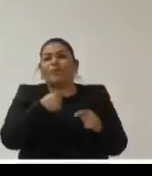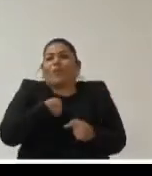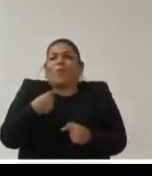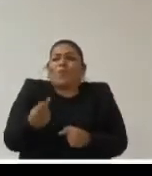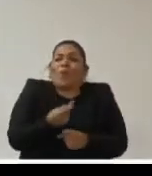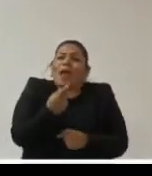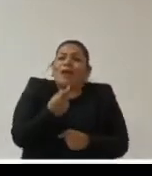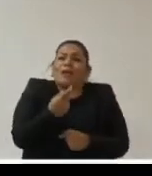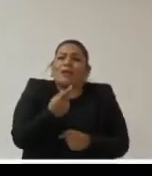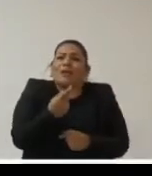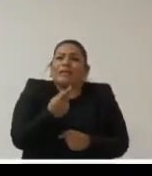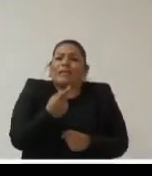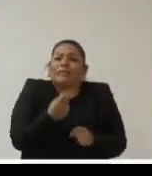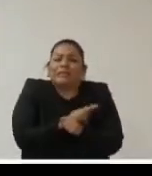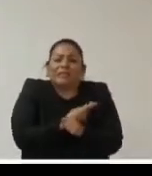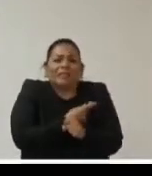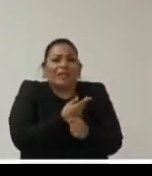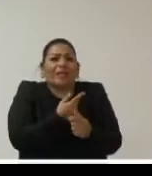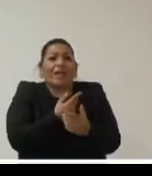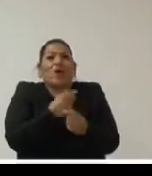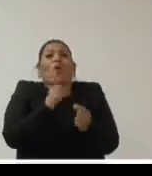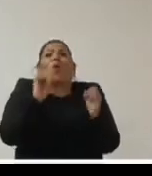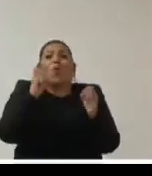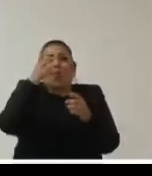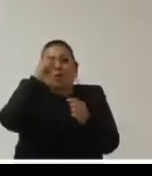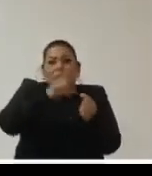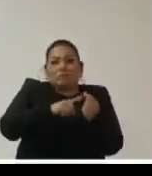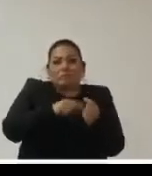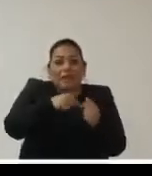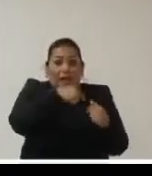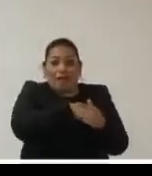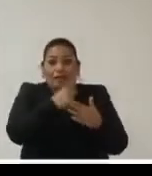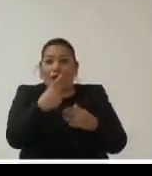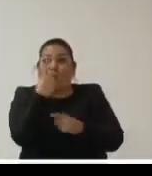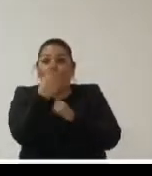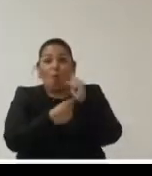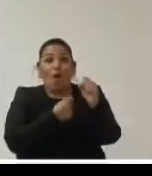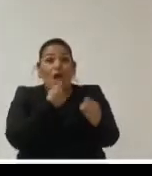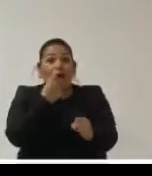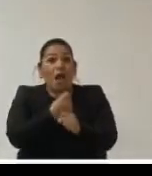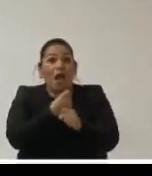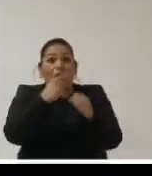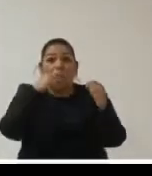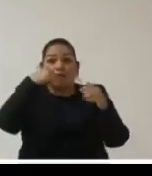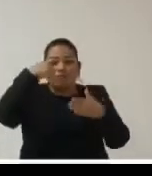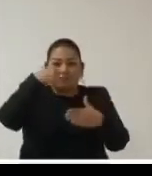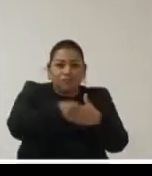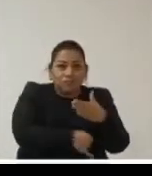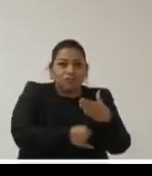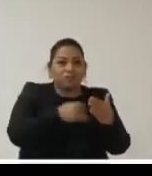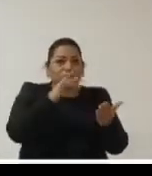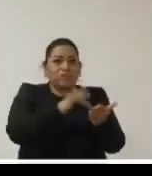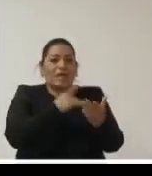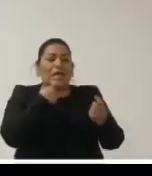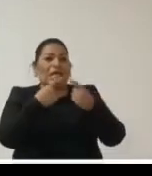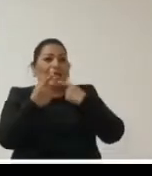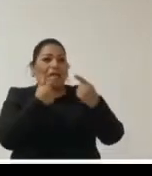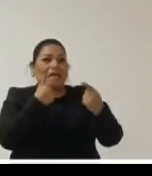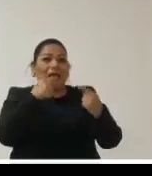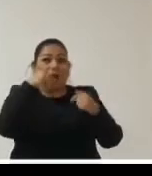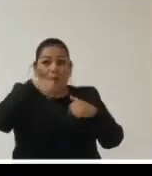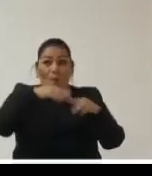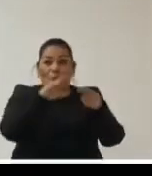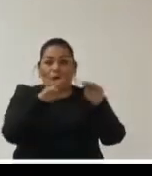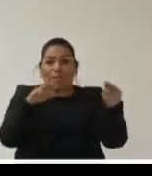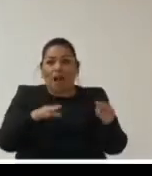que hubiera pasado o quien hubiera pensado que en esta edición habríamos de profundizar en este debate en el